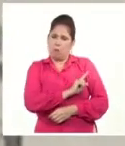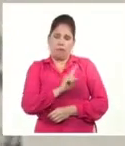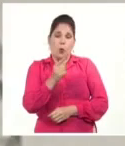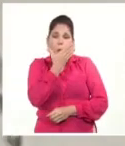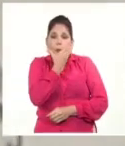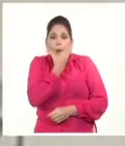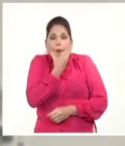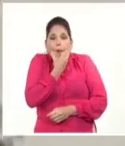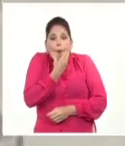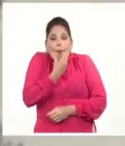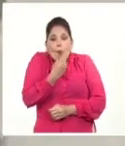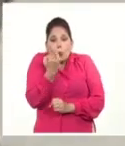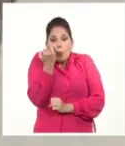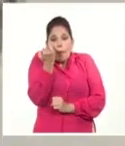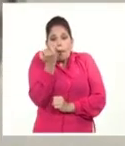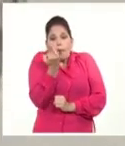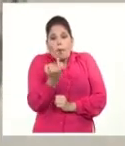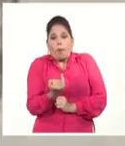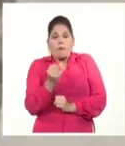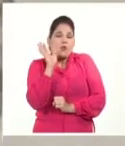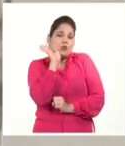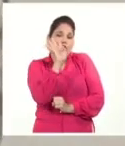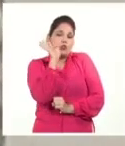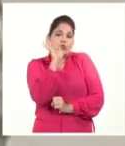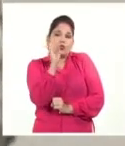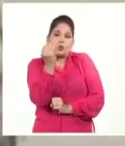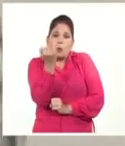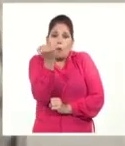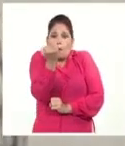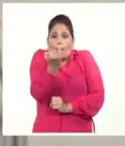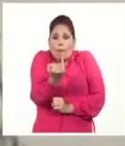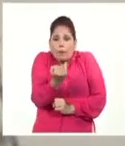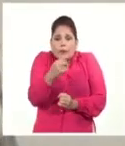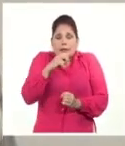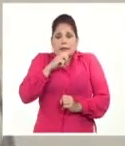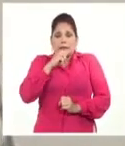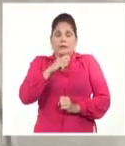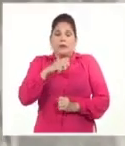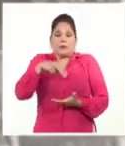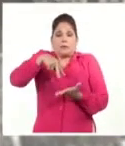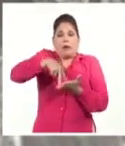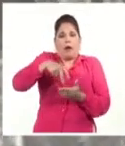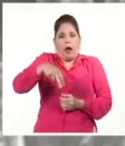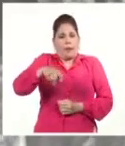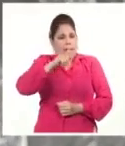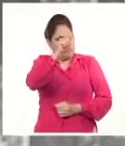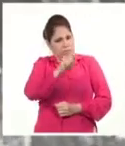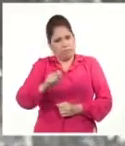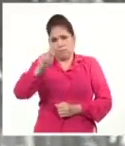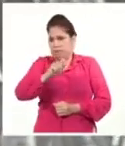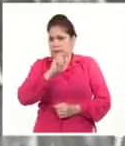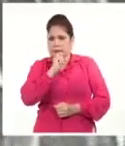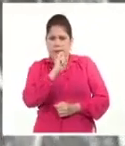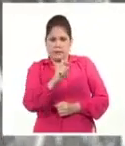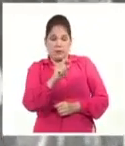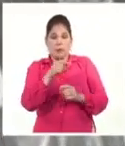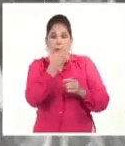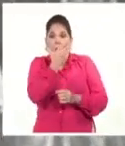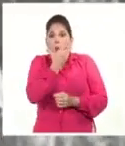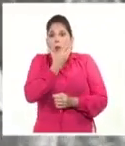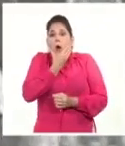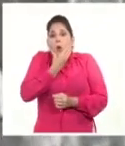Estaba desaliñado, sucio, apenas podía permanecer erguido y menos aún caminar, pero detrás de aquella barba